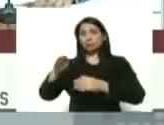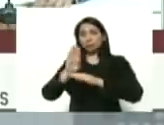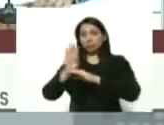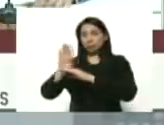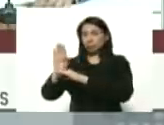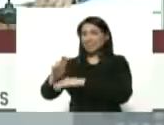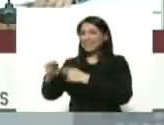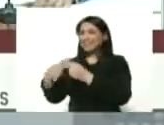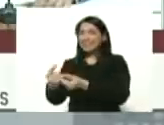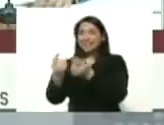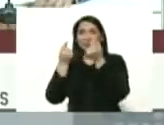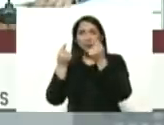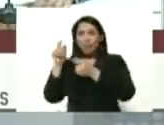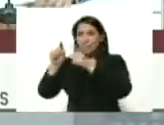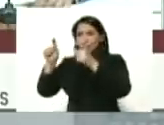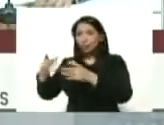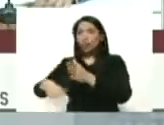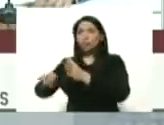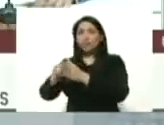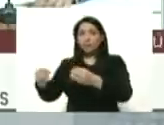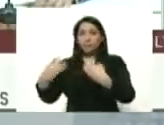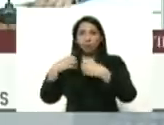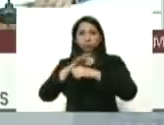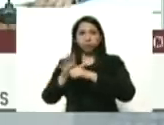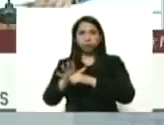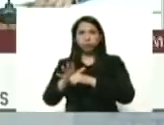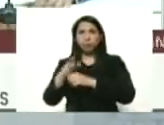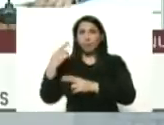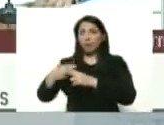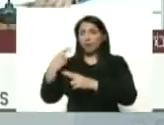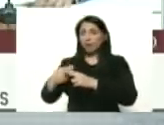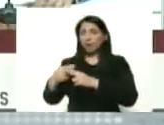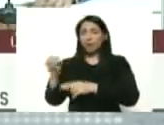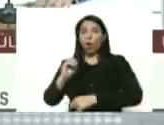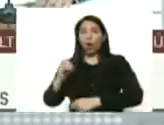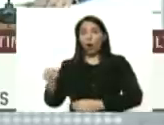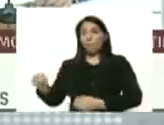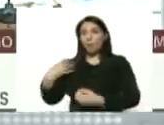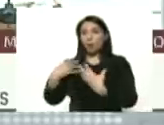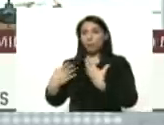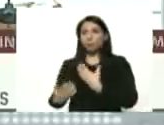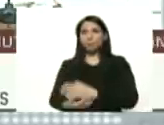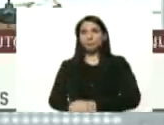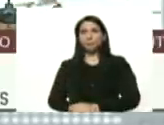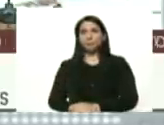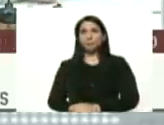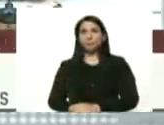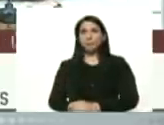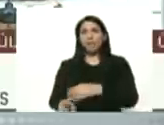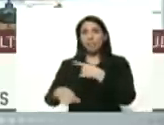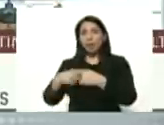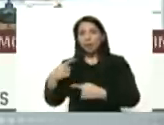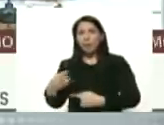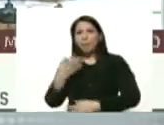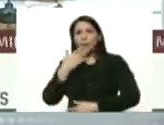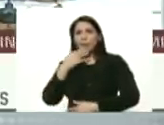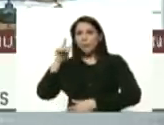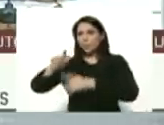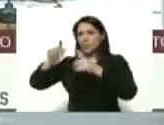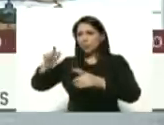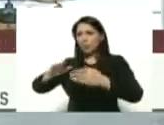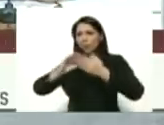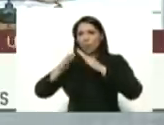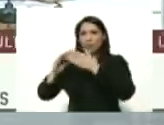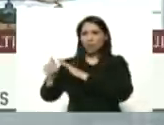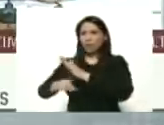ninguno ni uno solo corra riesgo o se contagia y después nos venimos a los casos comunitarios